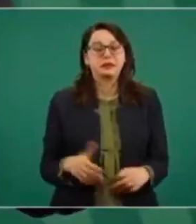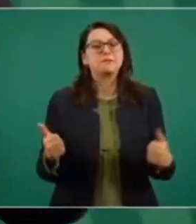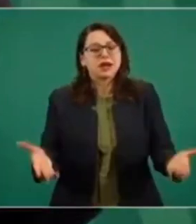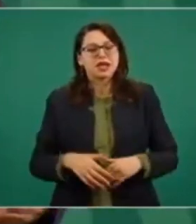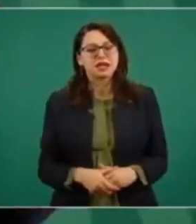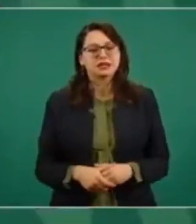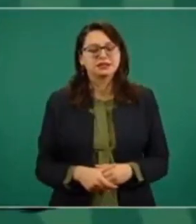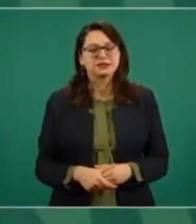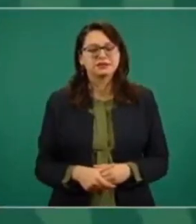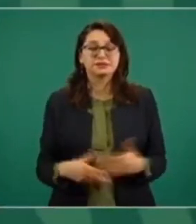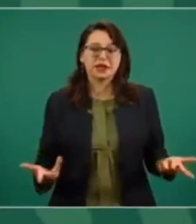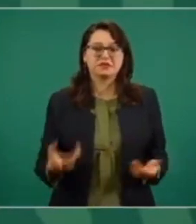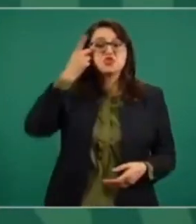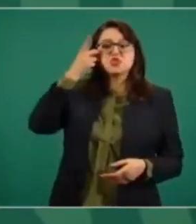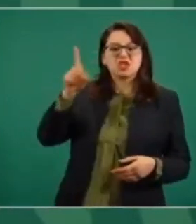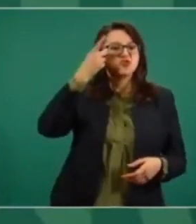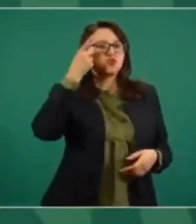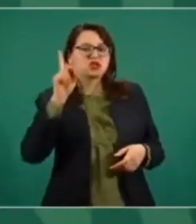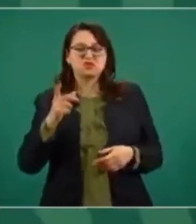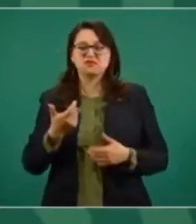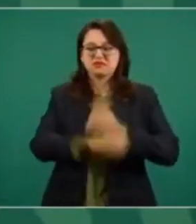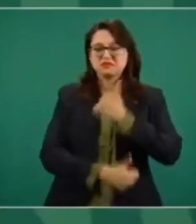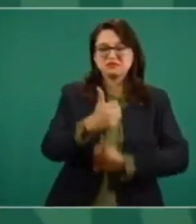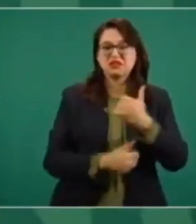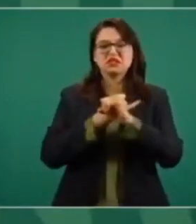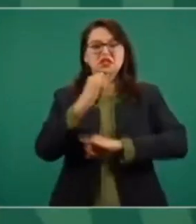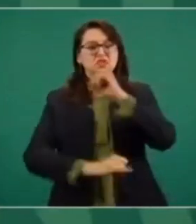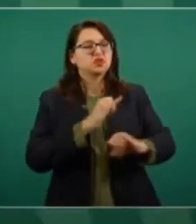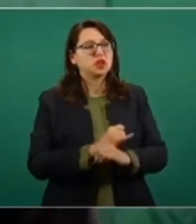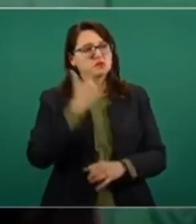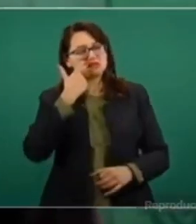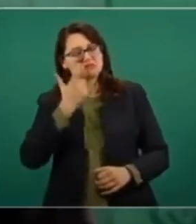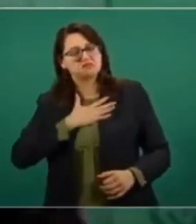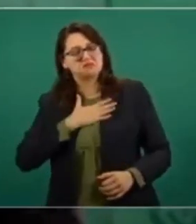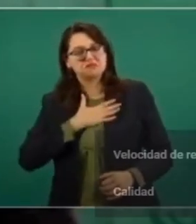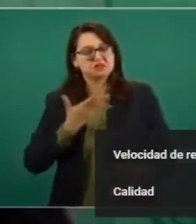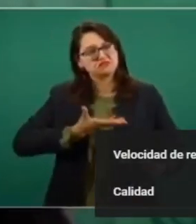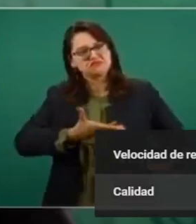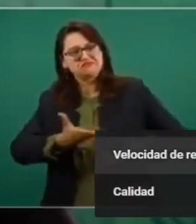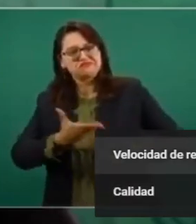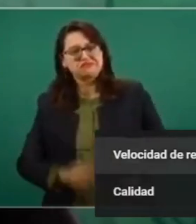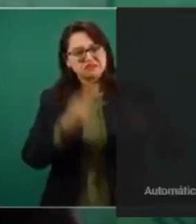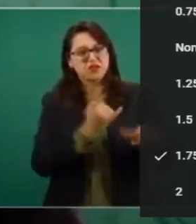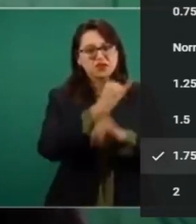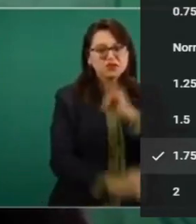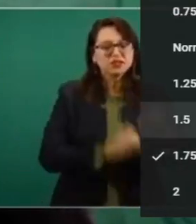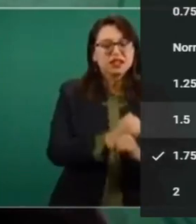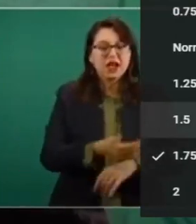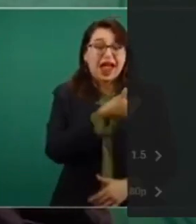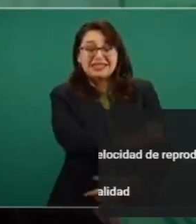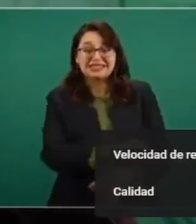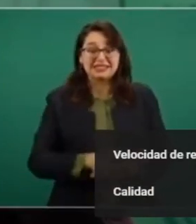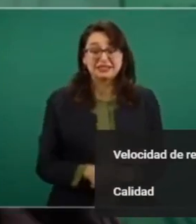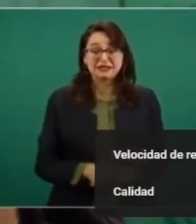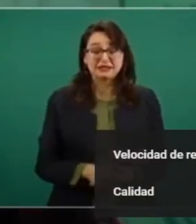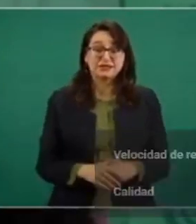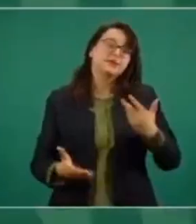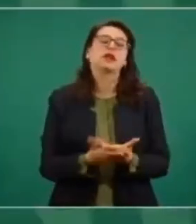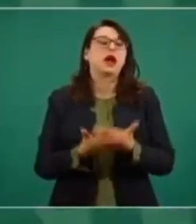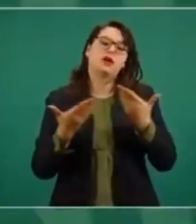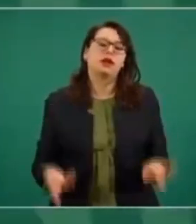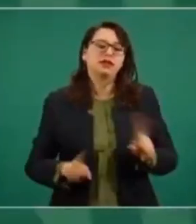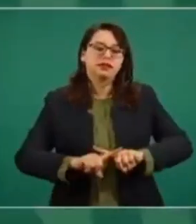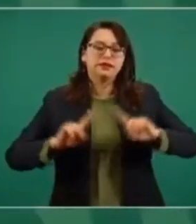Para especular con los títulos de concesión en el mercado internacional, en el mercado financiero. Entonces, ya cambió todo eso.